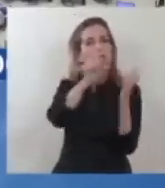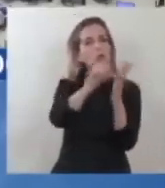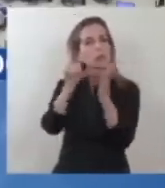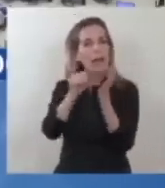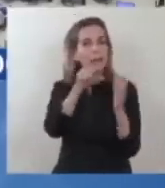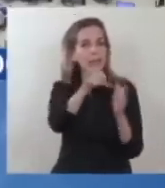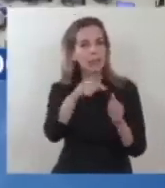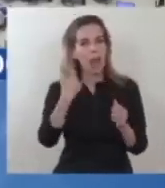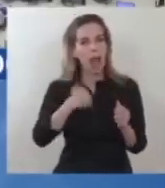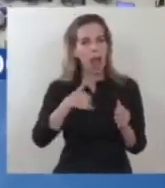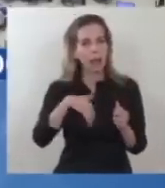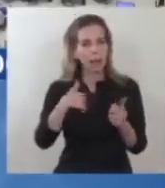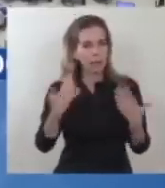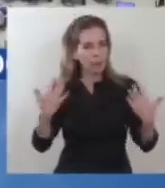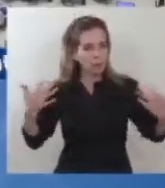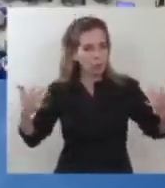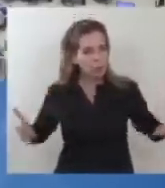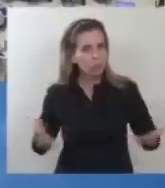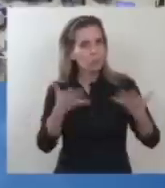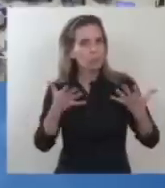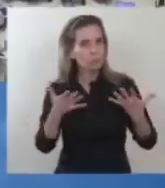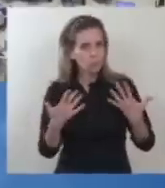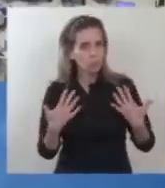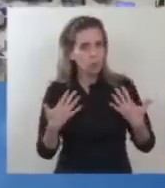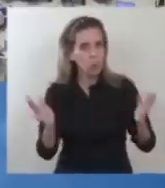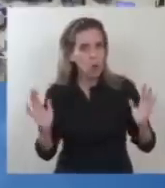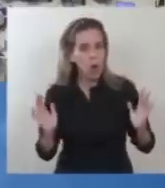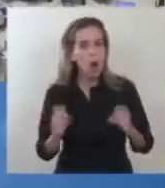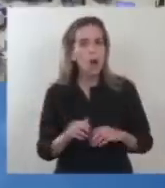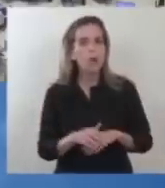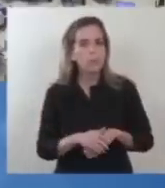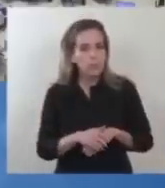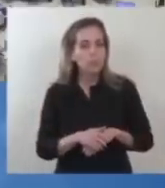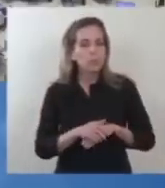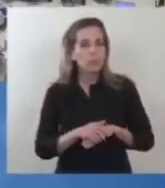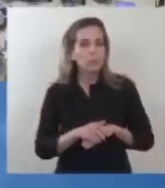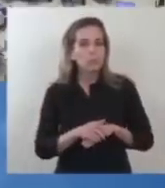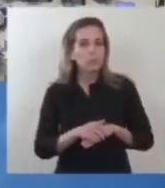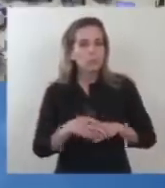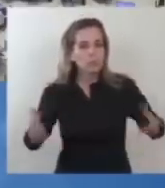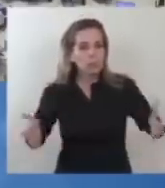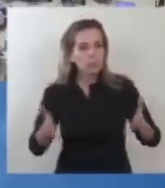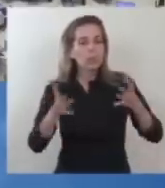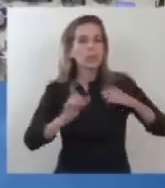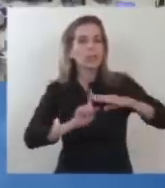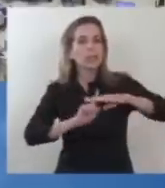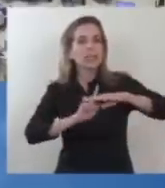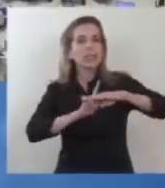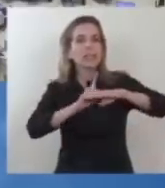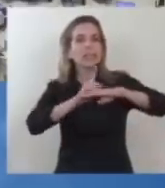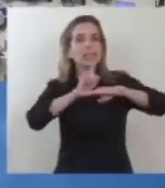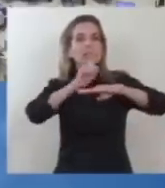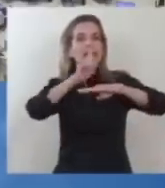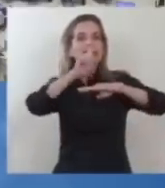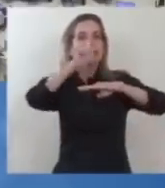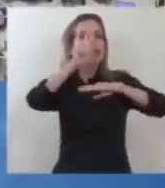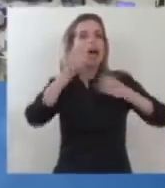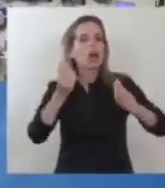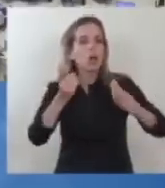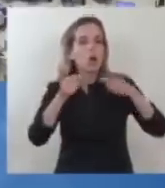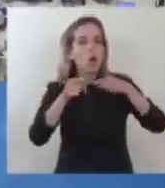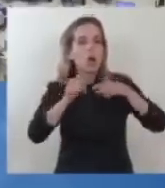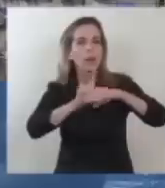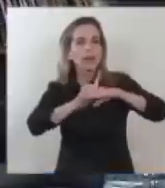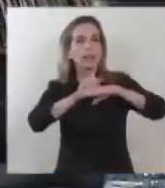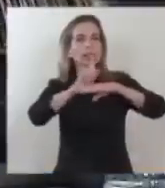posibilidad de poner en órbita un satélite que tiene la capacidad de